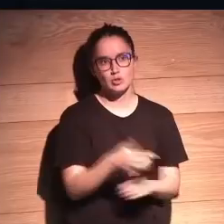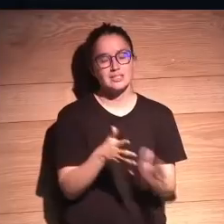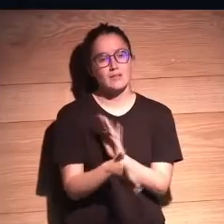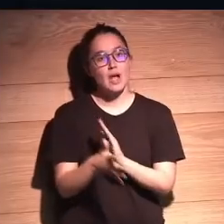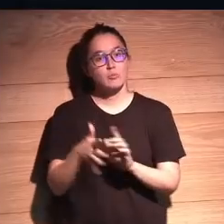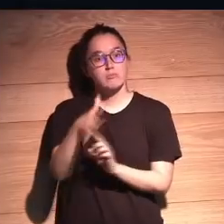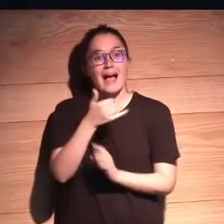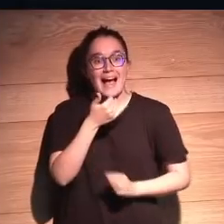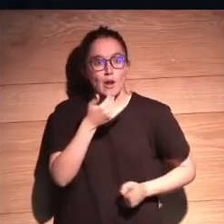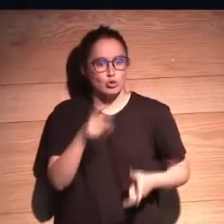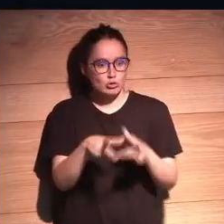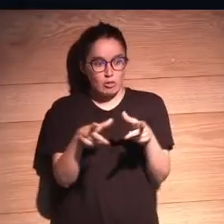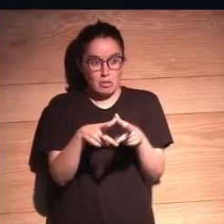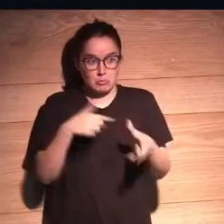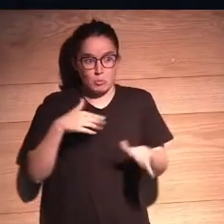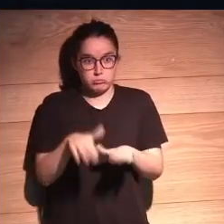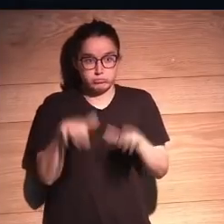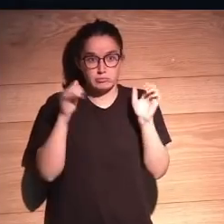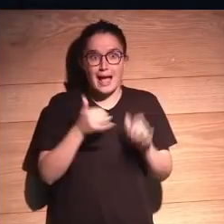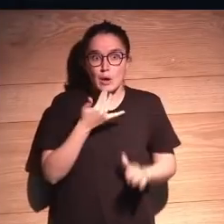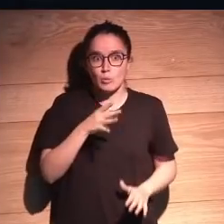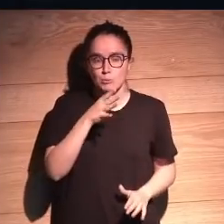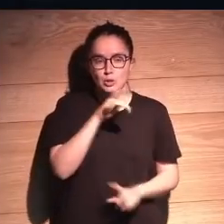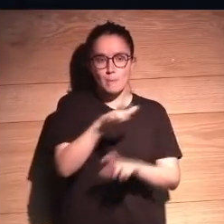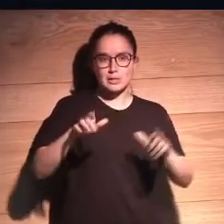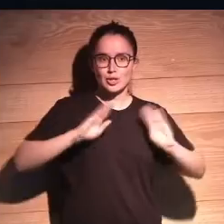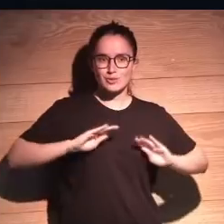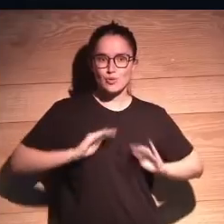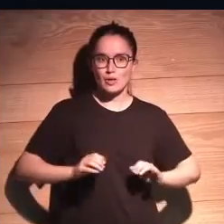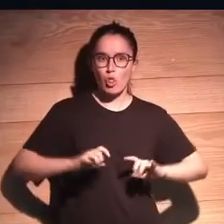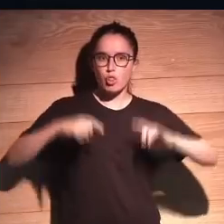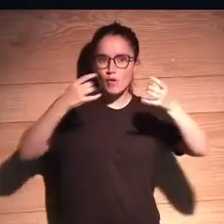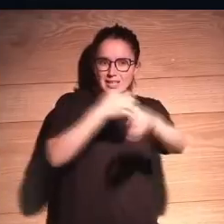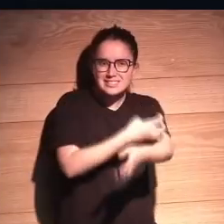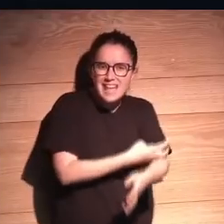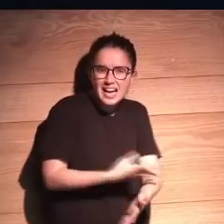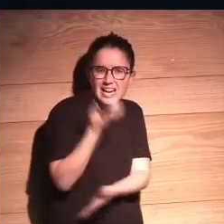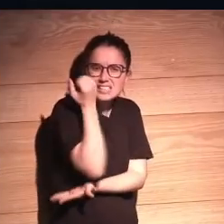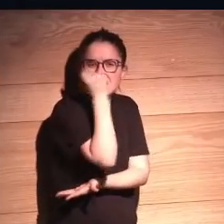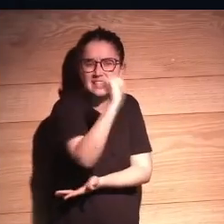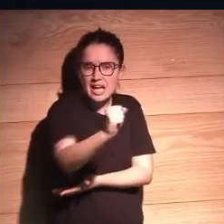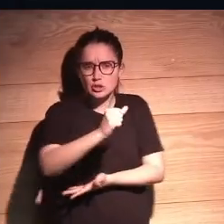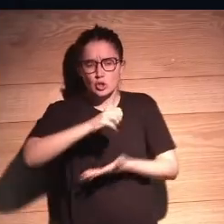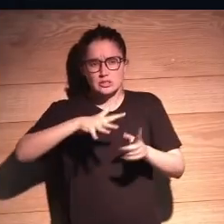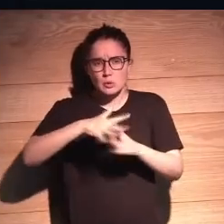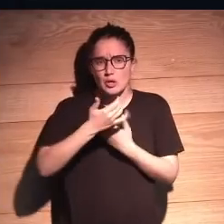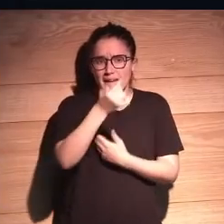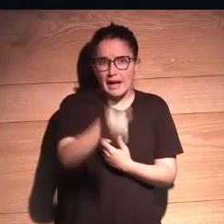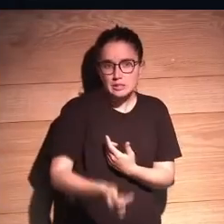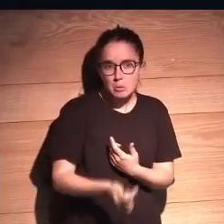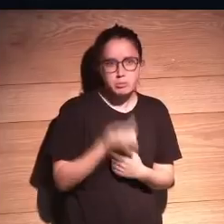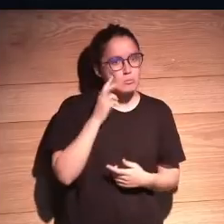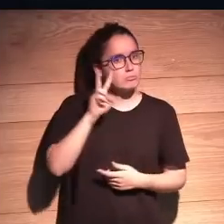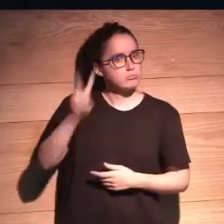sociológico en el que yo no me meto, que es que por algún motivo la gente disfruta más con la sangre y el puñal y el caso que con